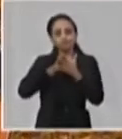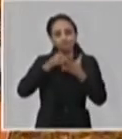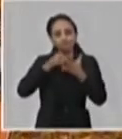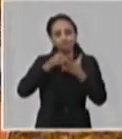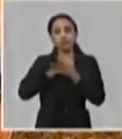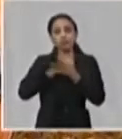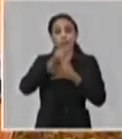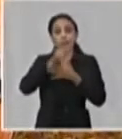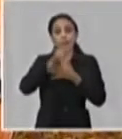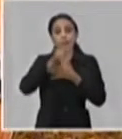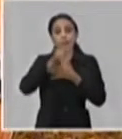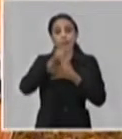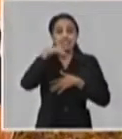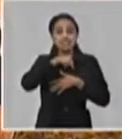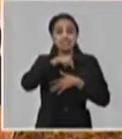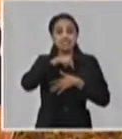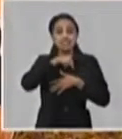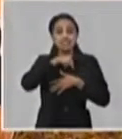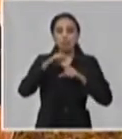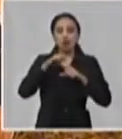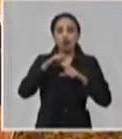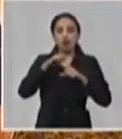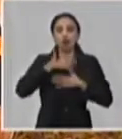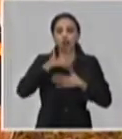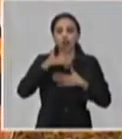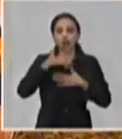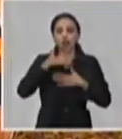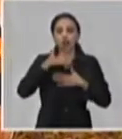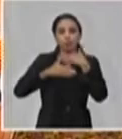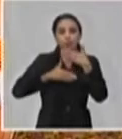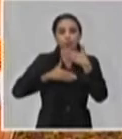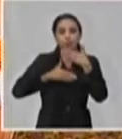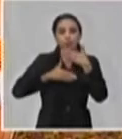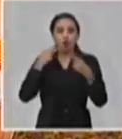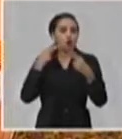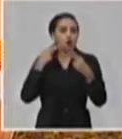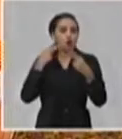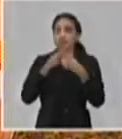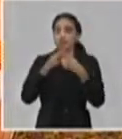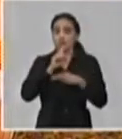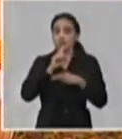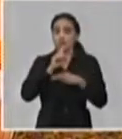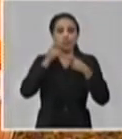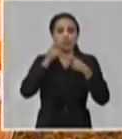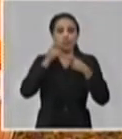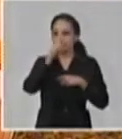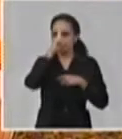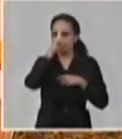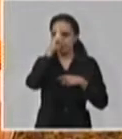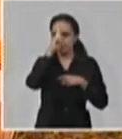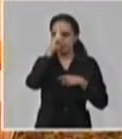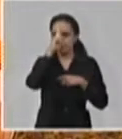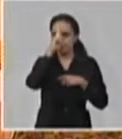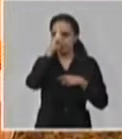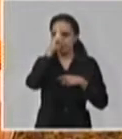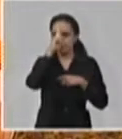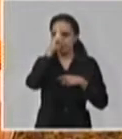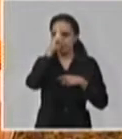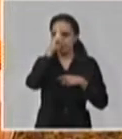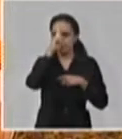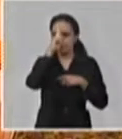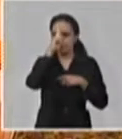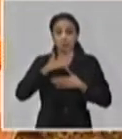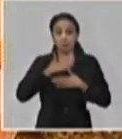personas con cuadro respiratorio no se confíen y vayan a los servicios de salud. Son nuestros médicos, nuestros